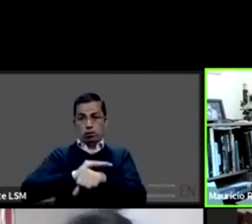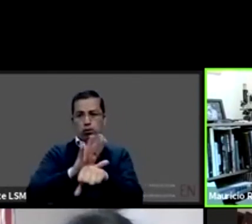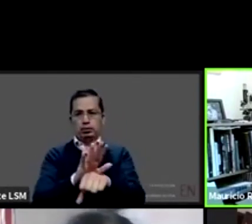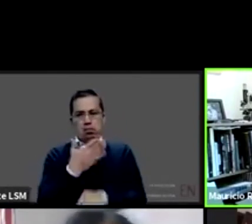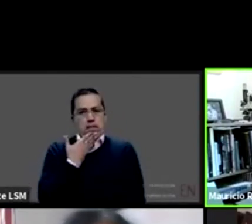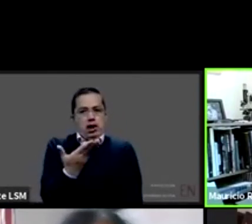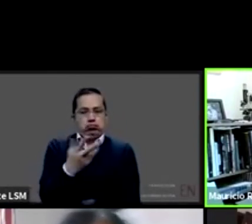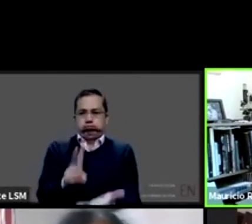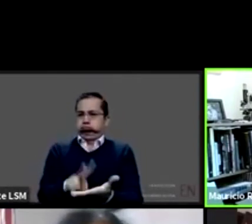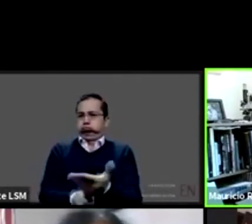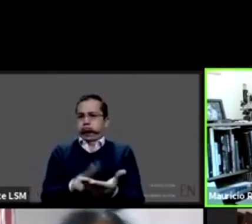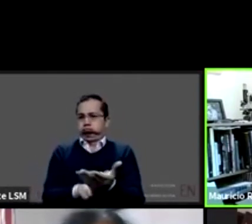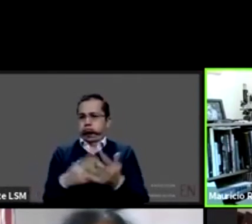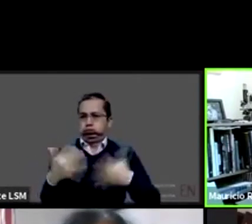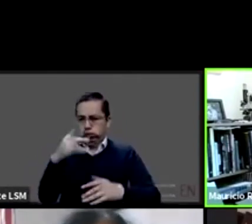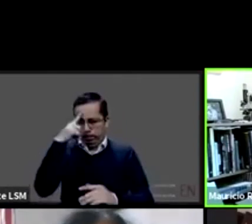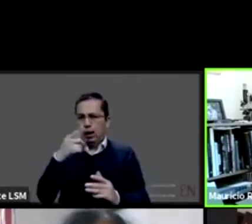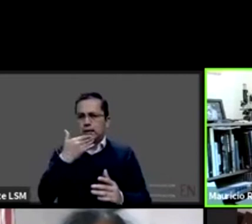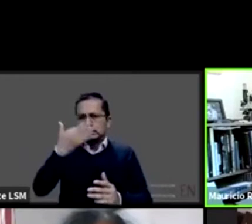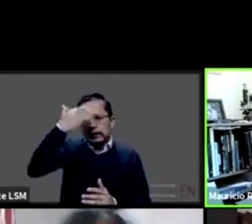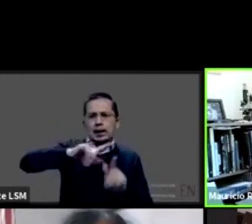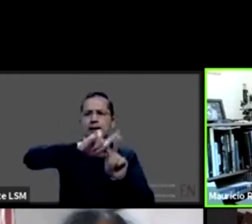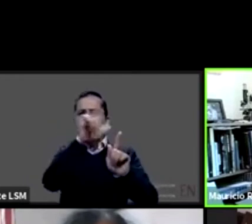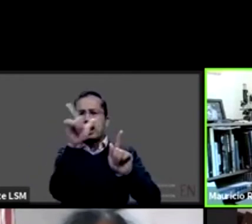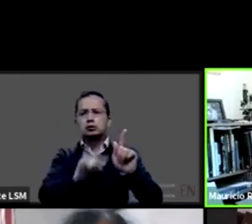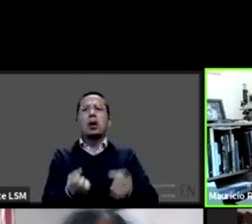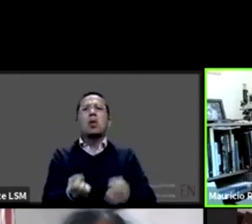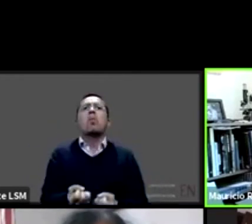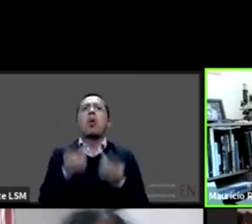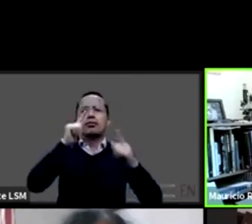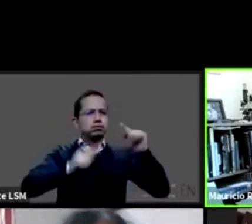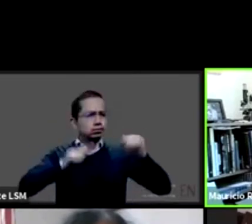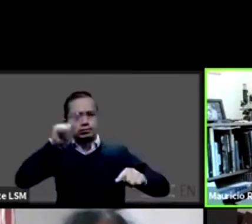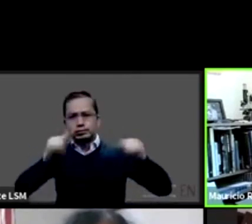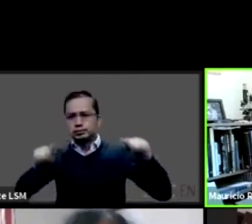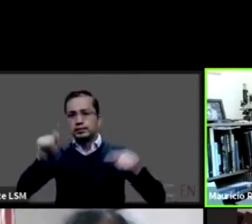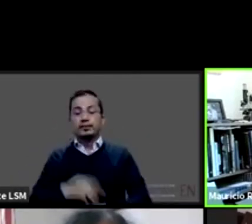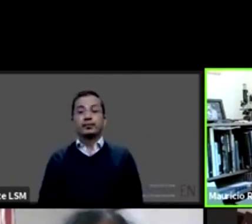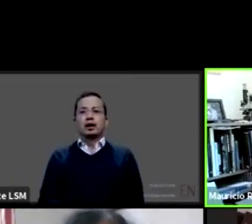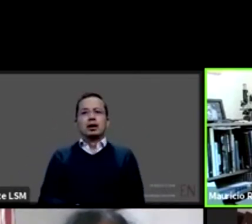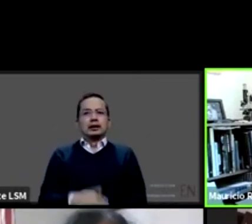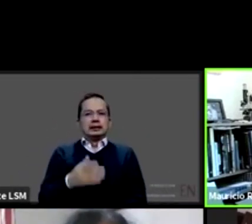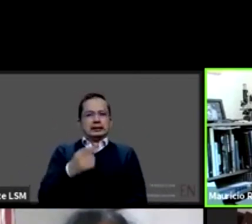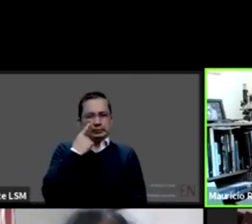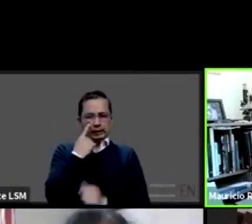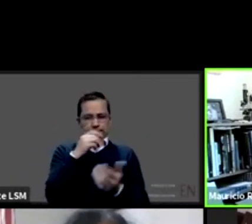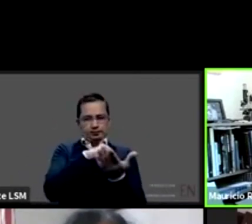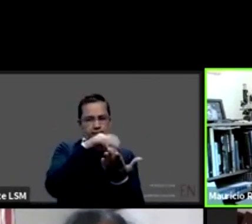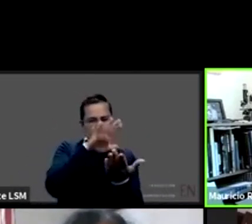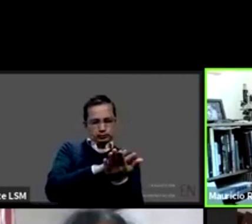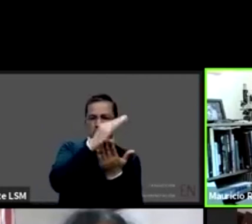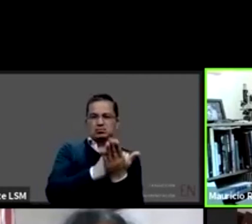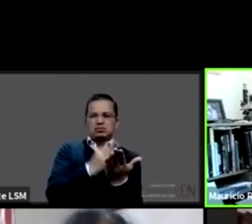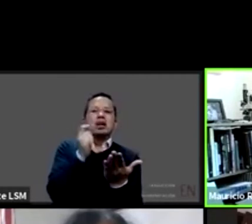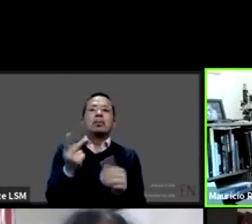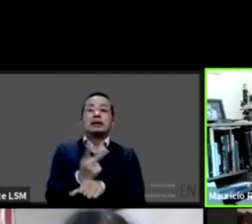registro hay un registro que se queda en los hospitales hay un registro que se queda